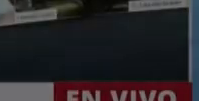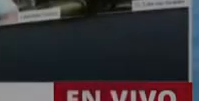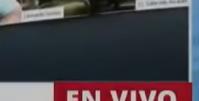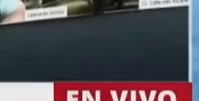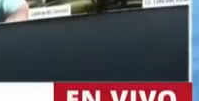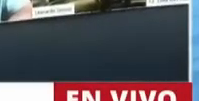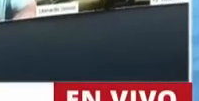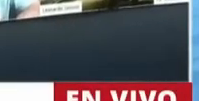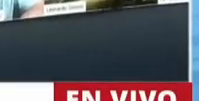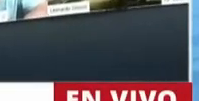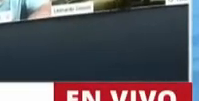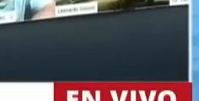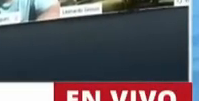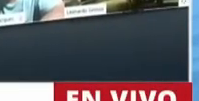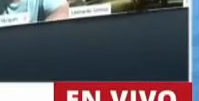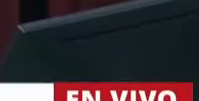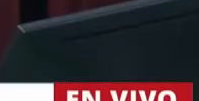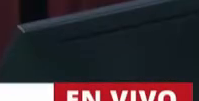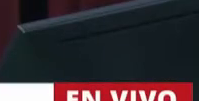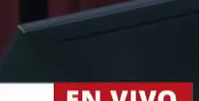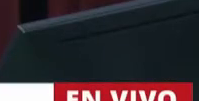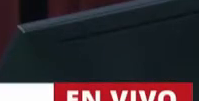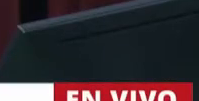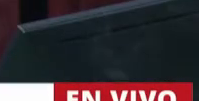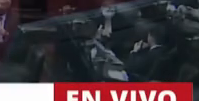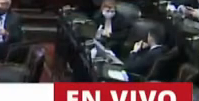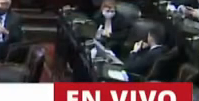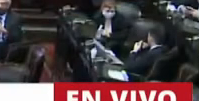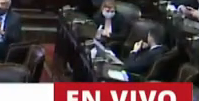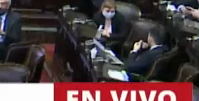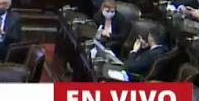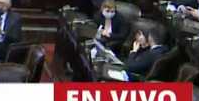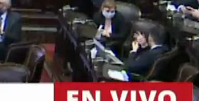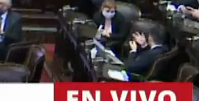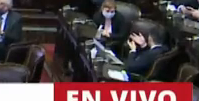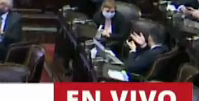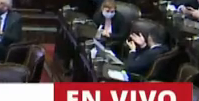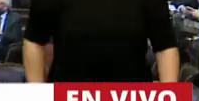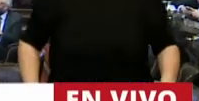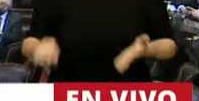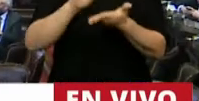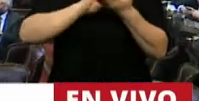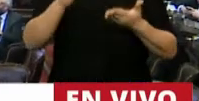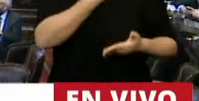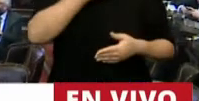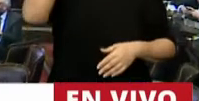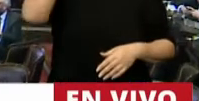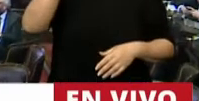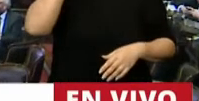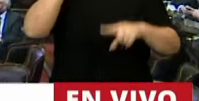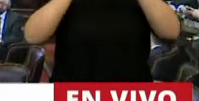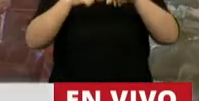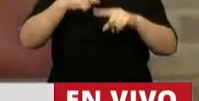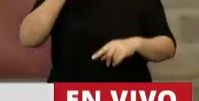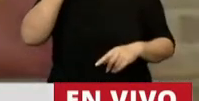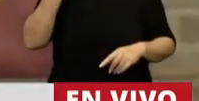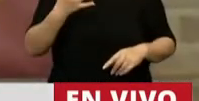Tiene la palabra el diputado Omar Félix. Gracias, señor presidente. La verdad es que empezamos a